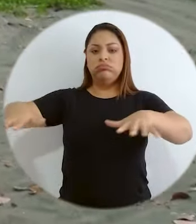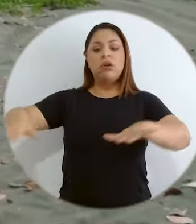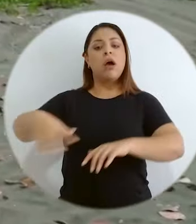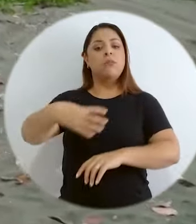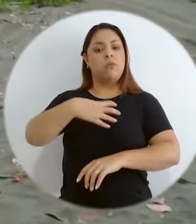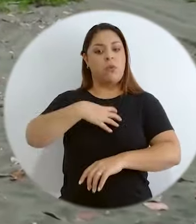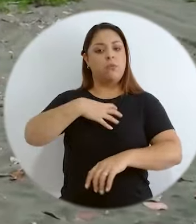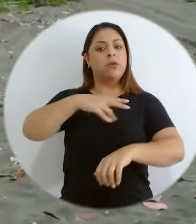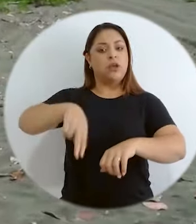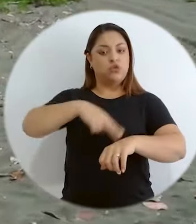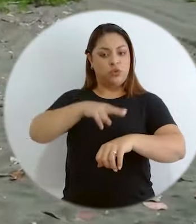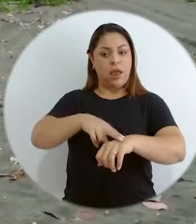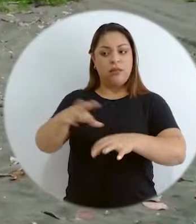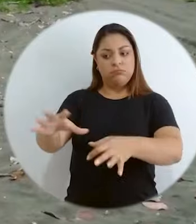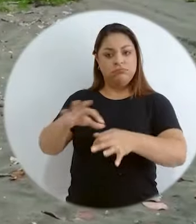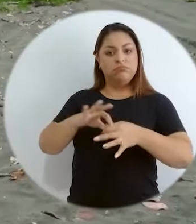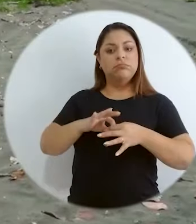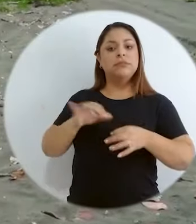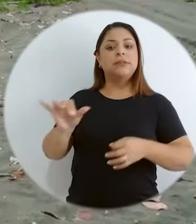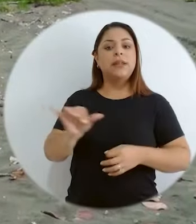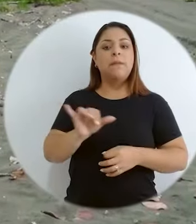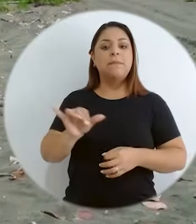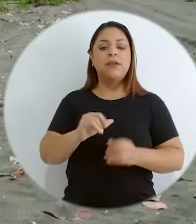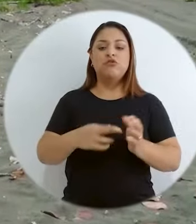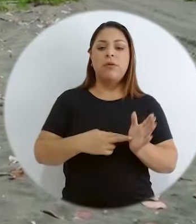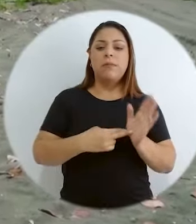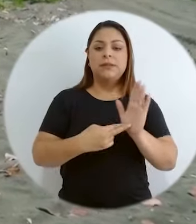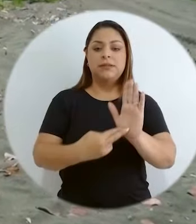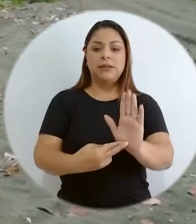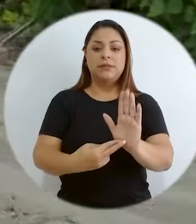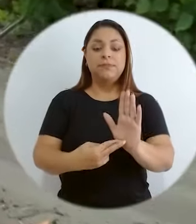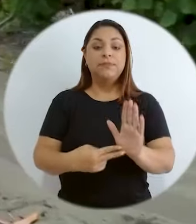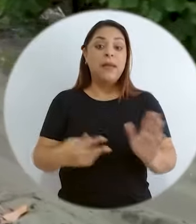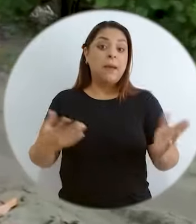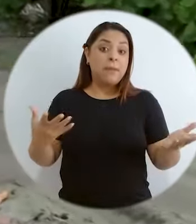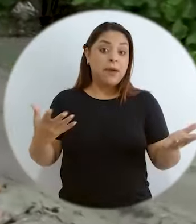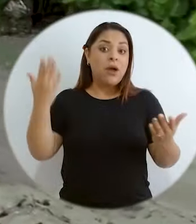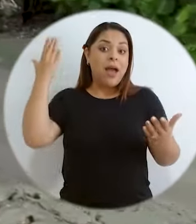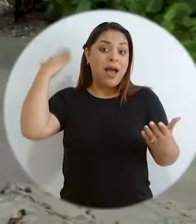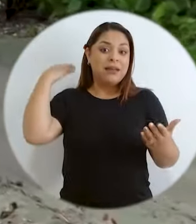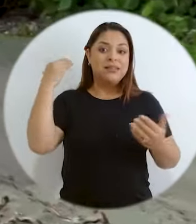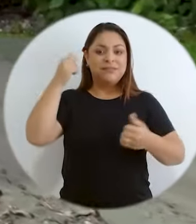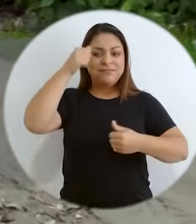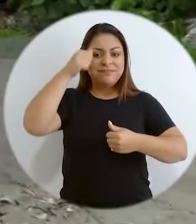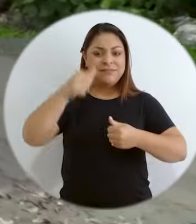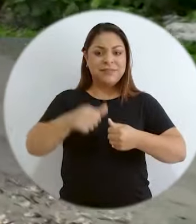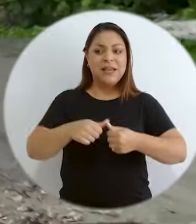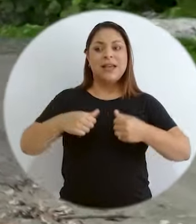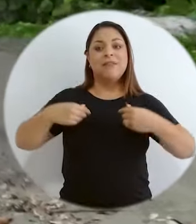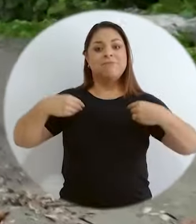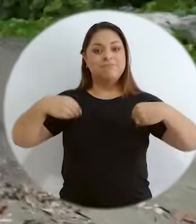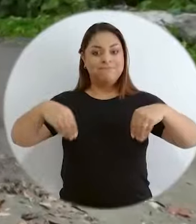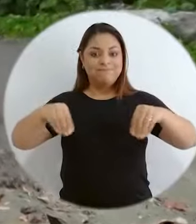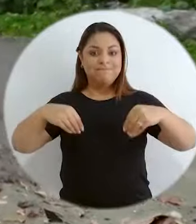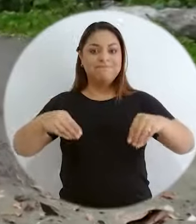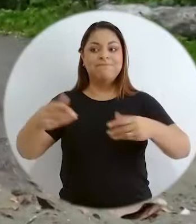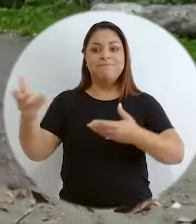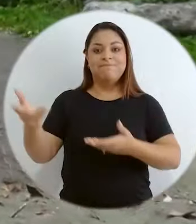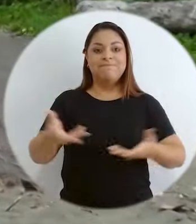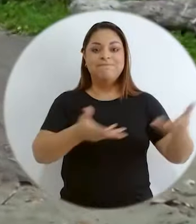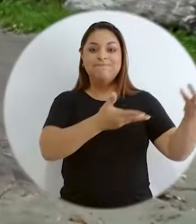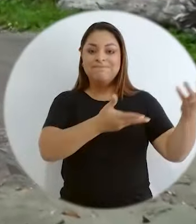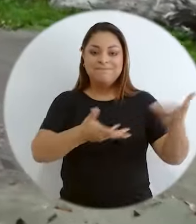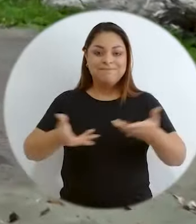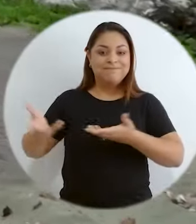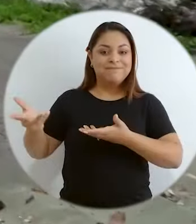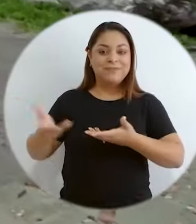Sin embargo, eso tiene una explicación y era el comercio del café y la exportación del grano a